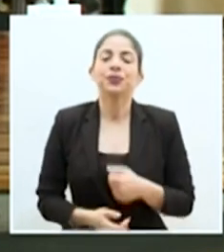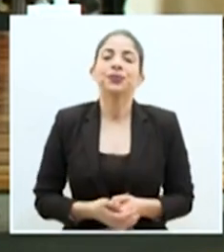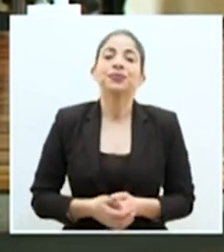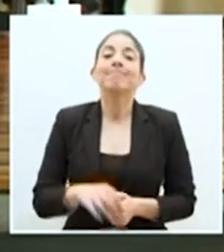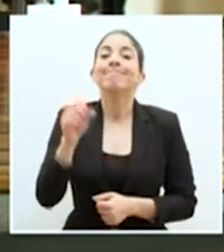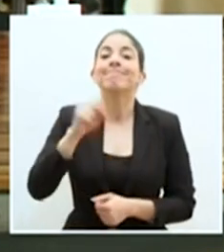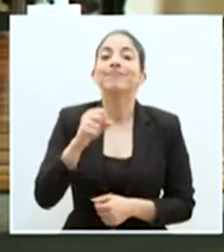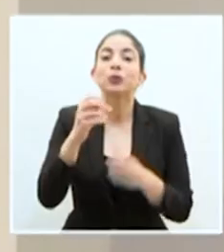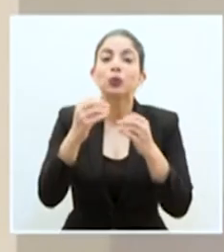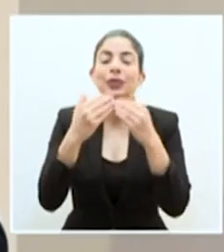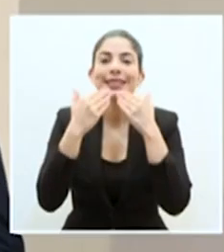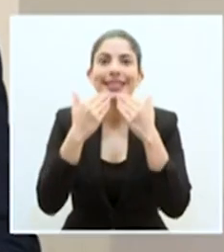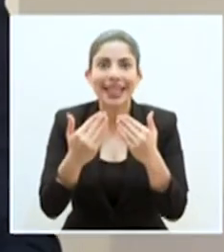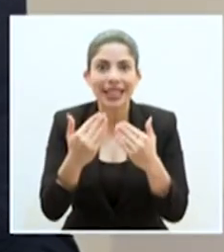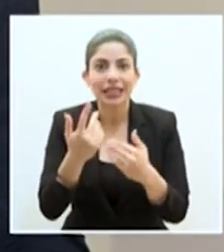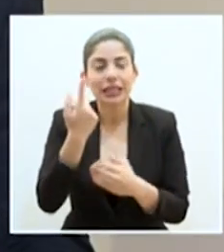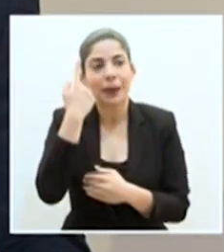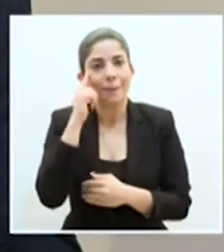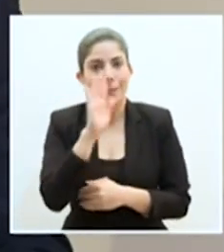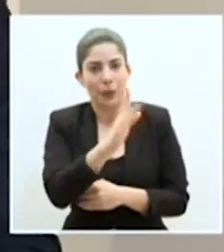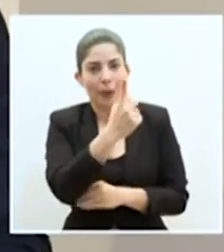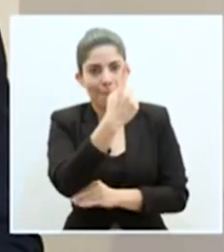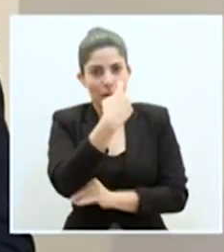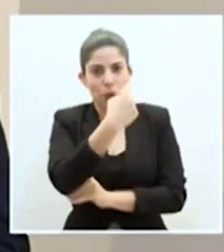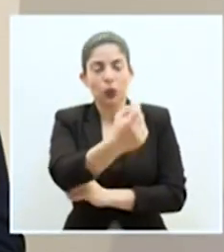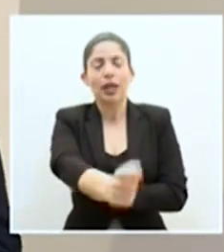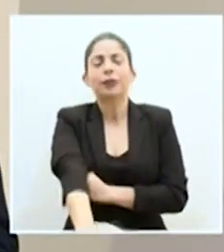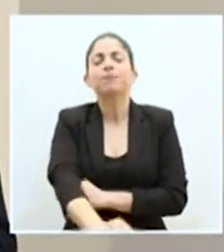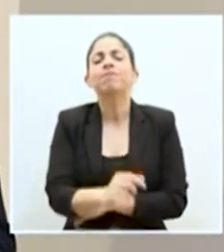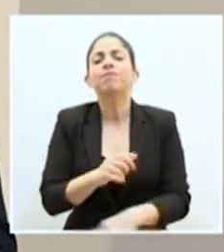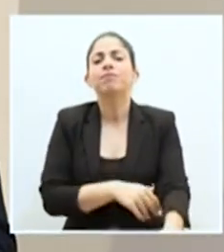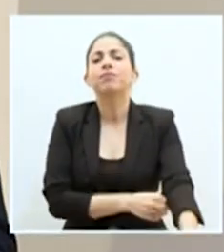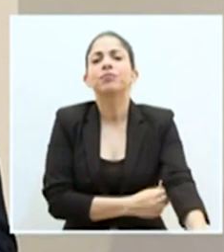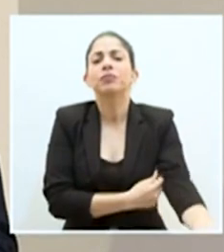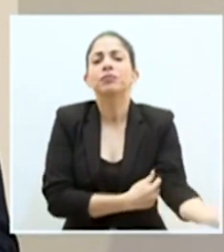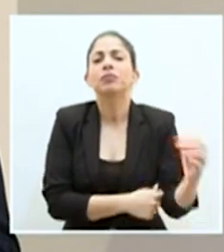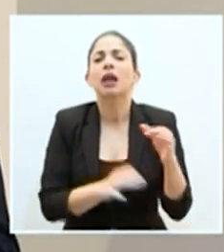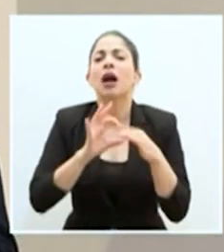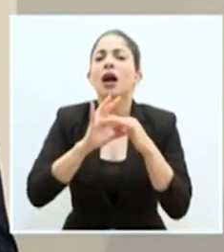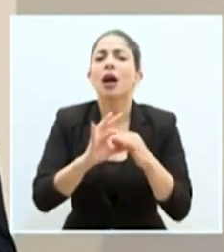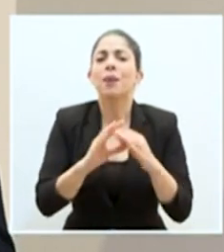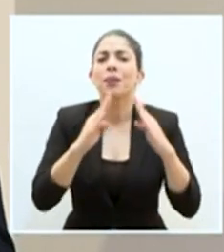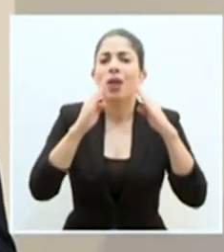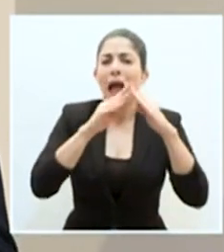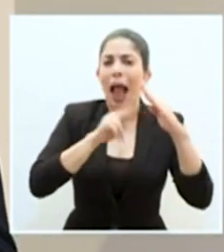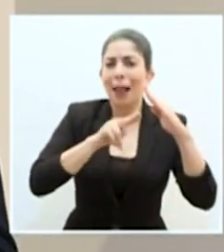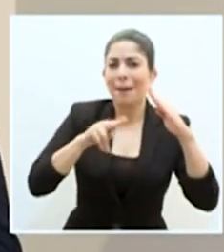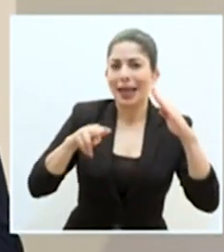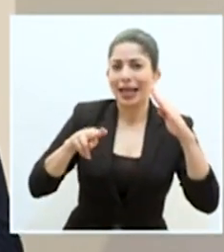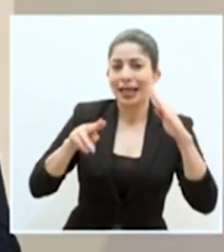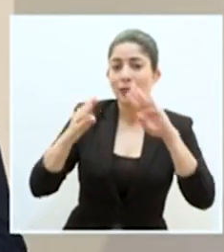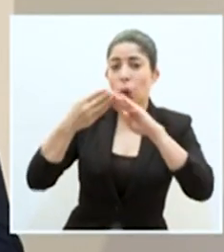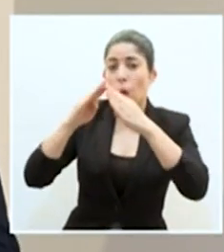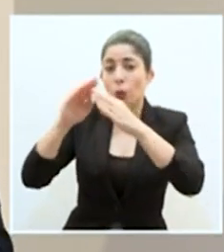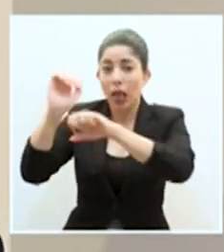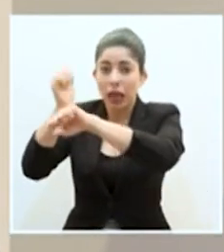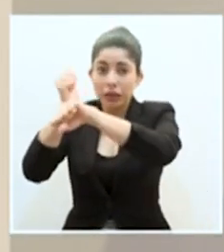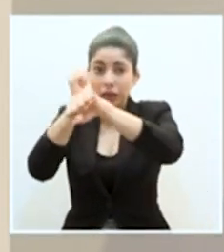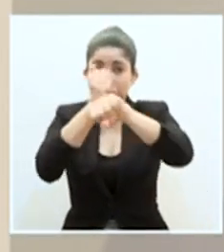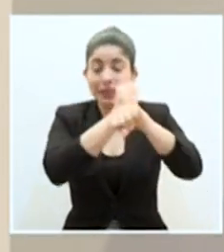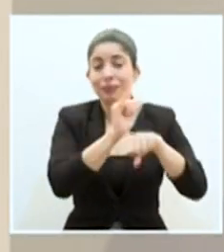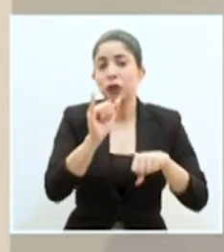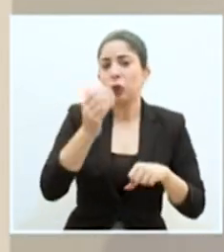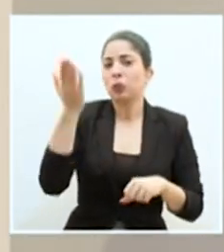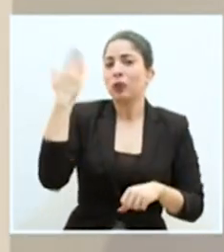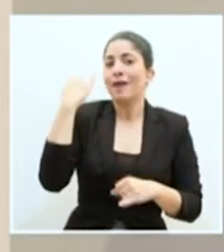Sí, muchas gracias por la pregunta, don Edgar. Con respecto al asunto de los albergues en las comunidades, como bien yo